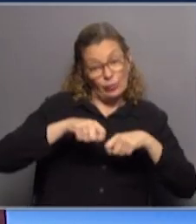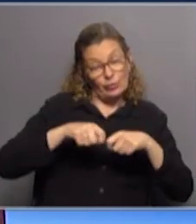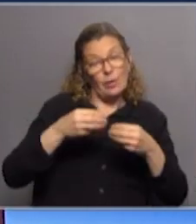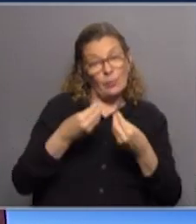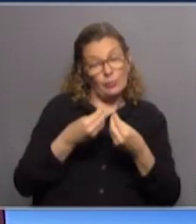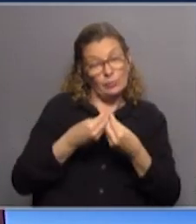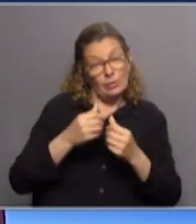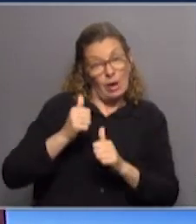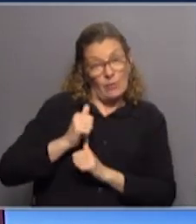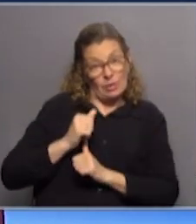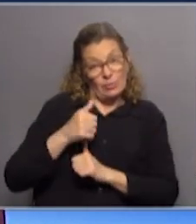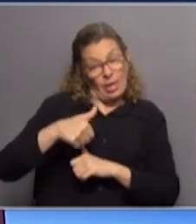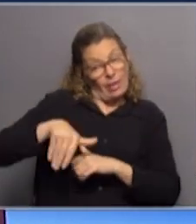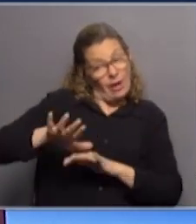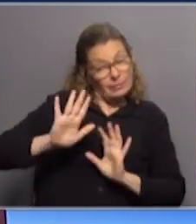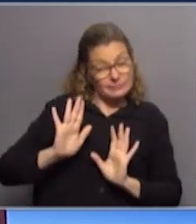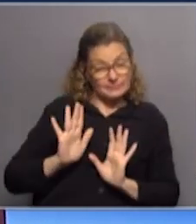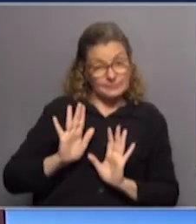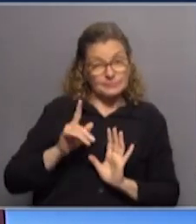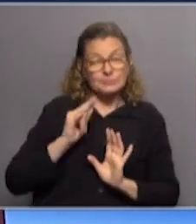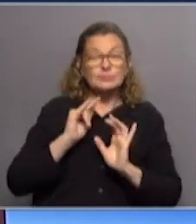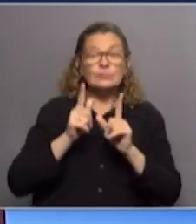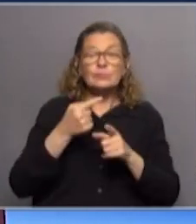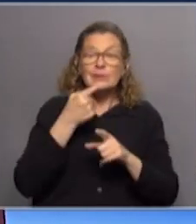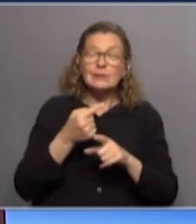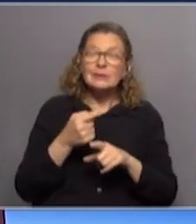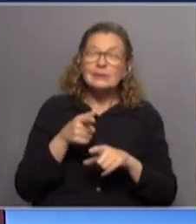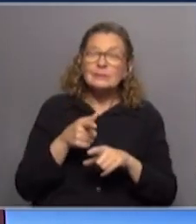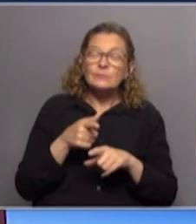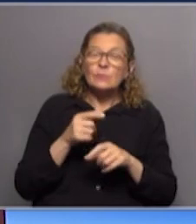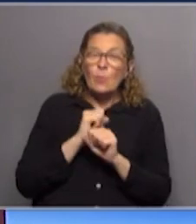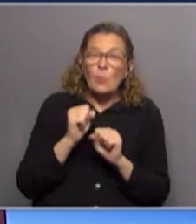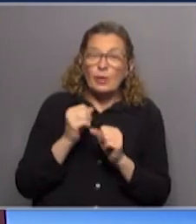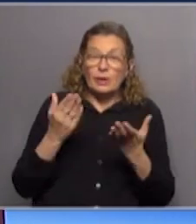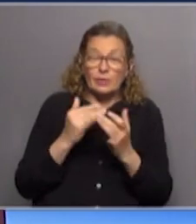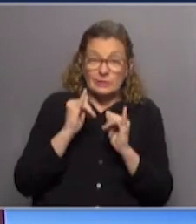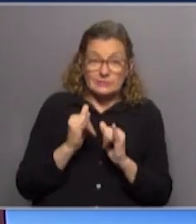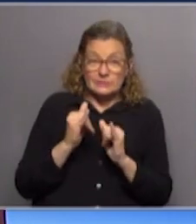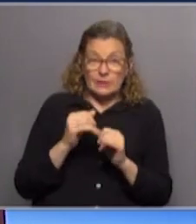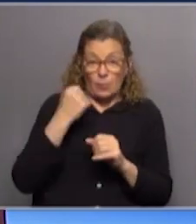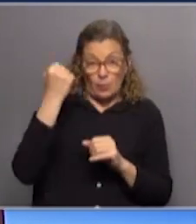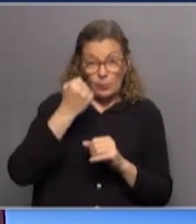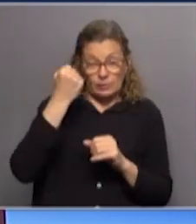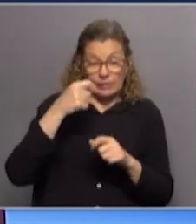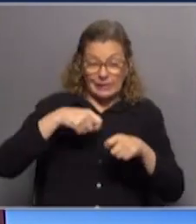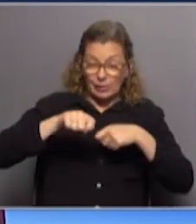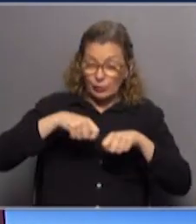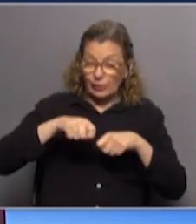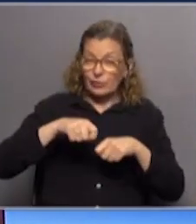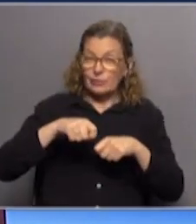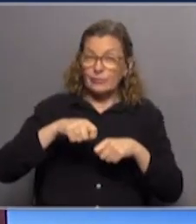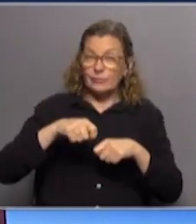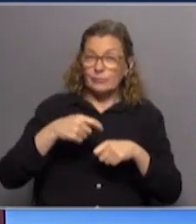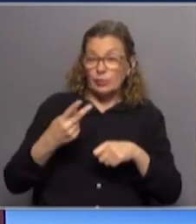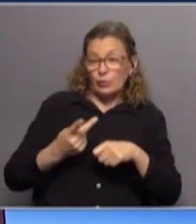porque Cabildo no lo va a dejar así nomás. Y nos decía también Chaschetti que quienes pueden ahora sí jugar un rol importante en esta negociación que va a haber